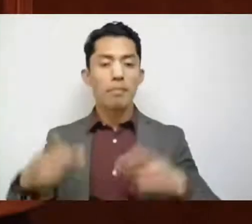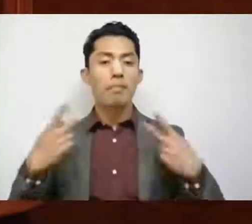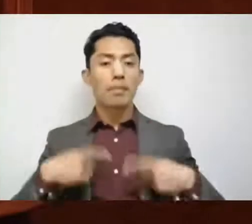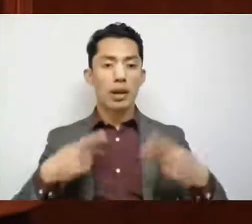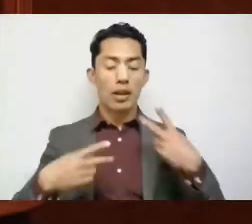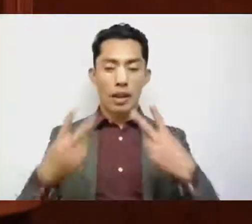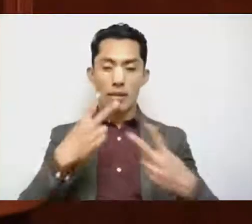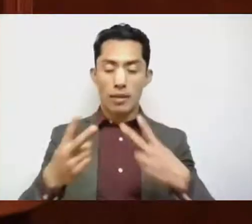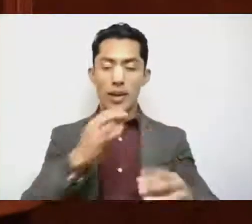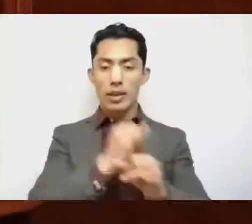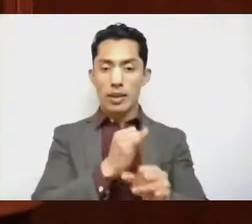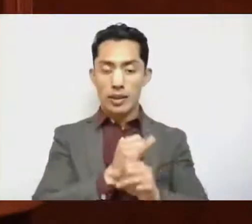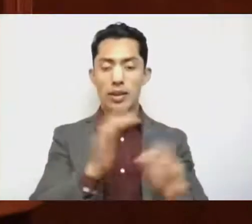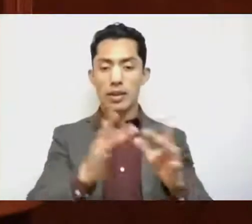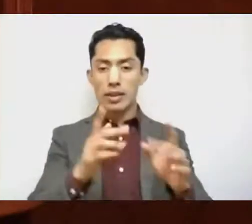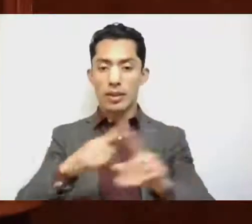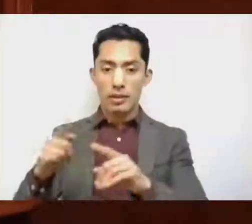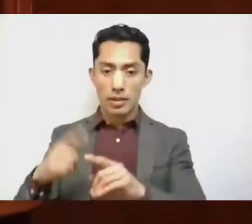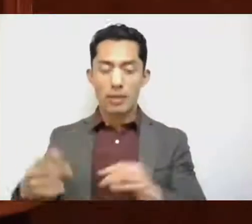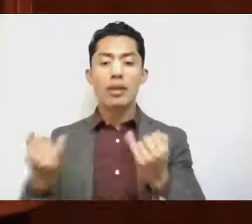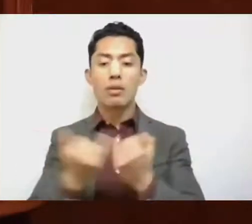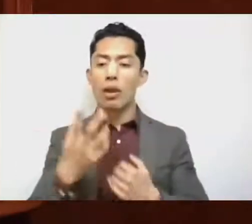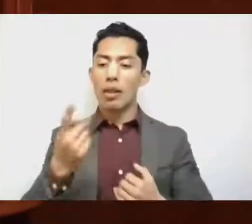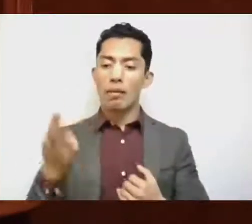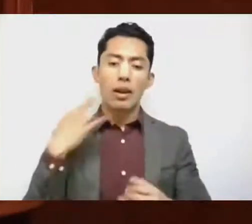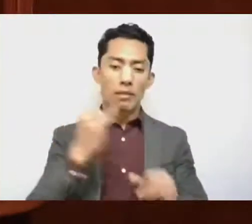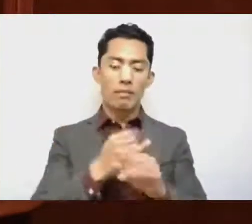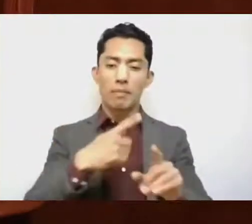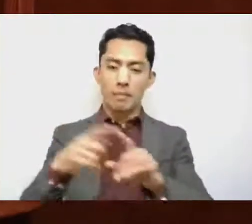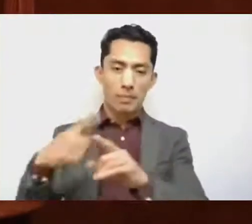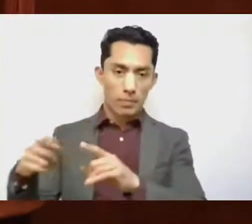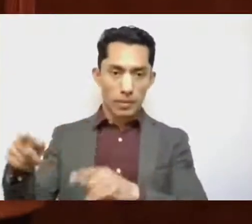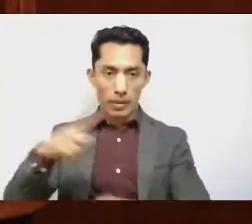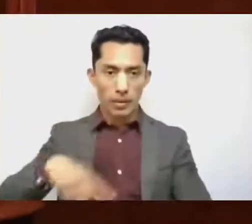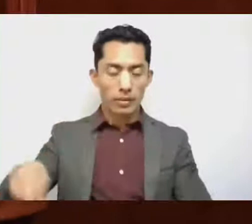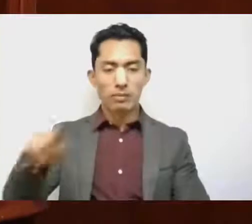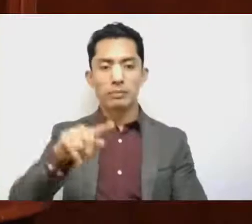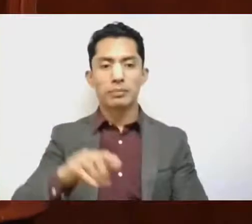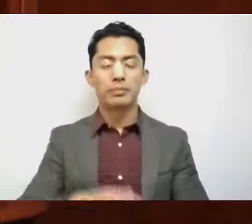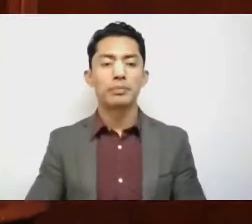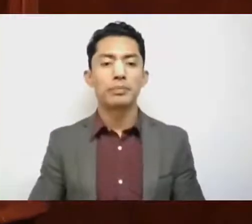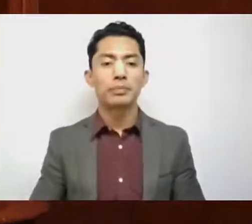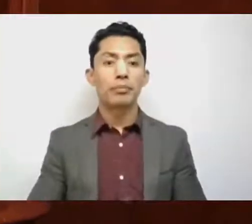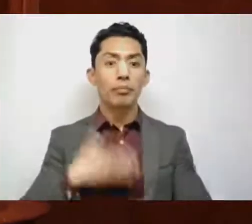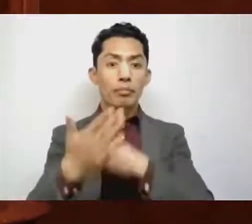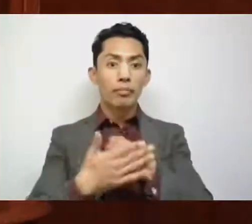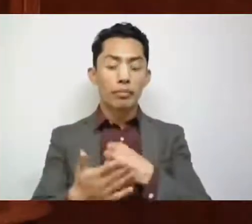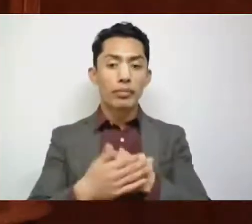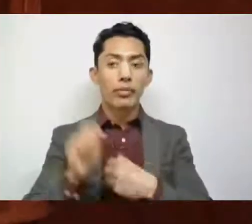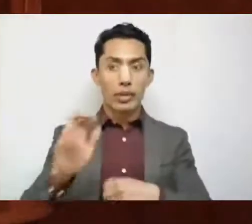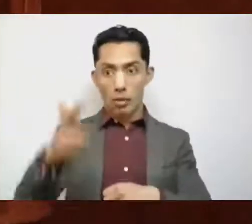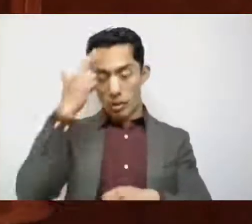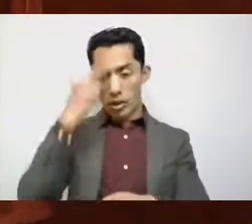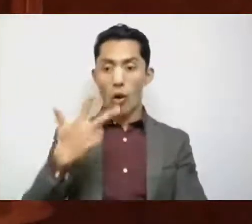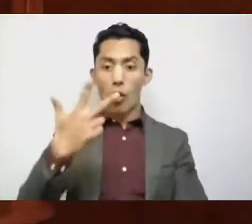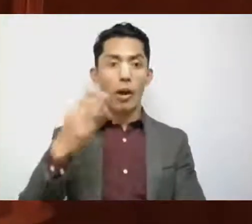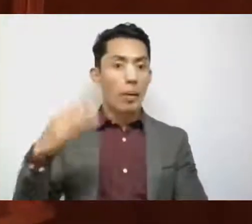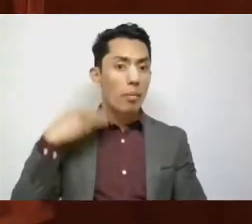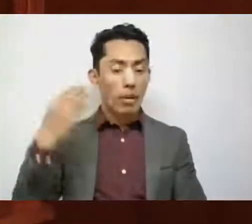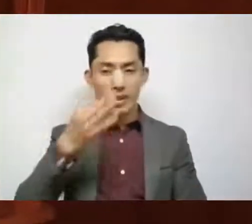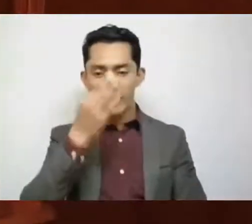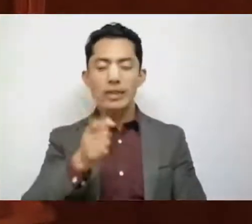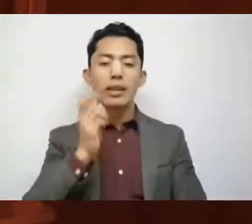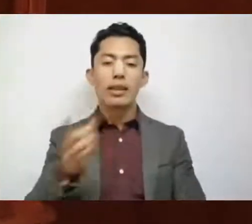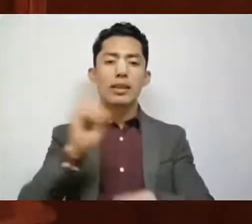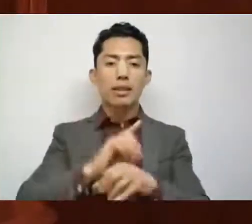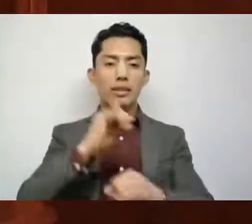transmisión de redes sociales y a los medios de comunicación que nos acompañan. Próximos a la conmemoración del 8 de marzo, Día Internacional de